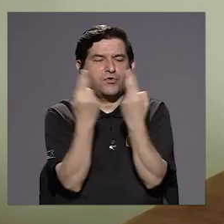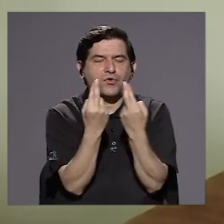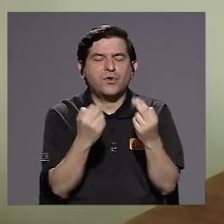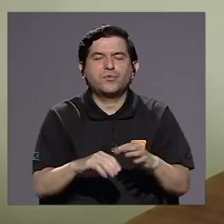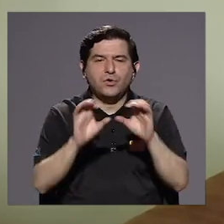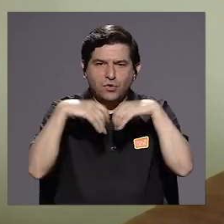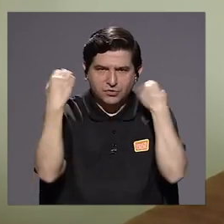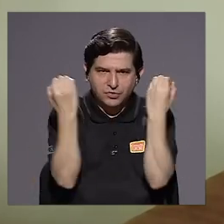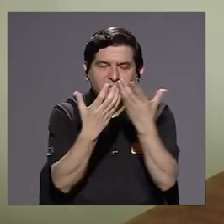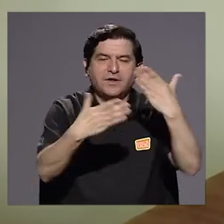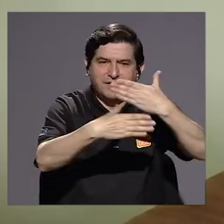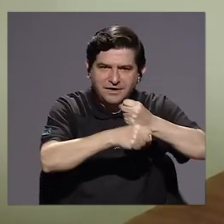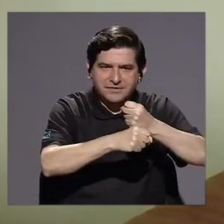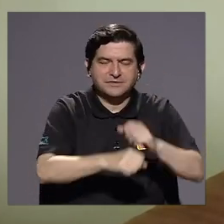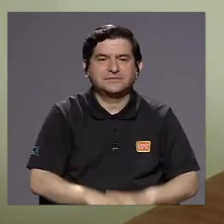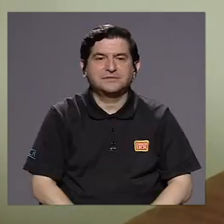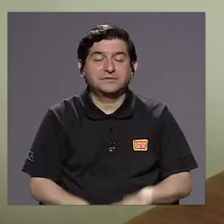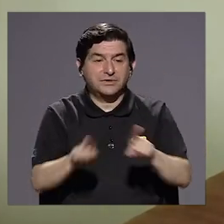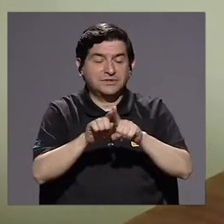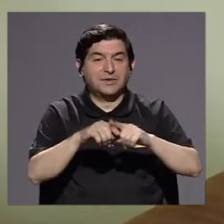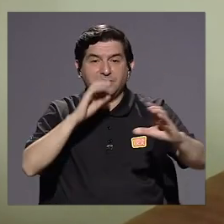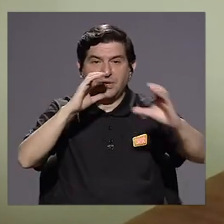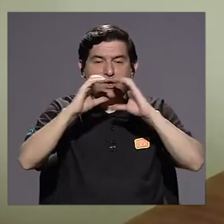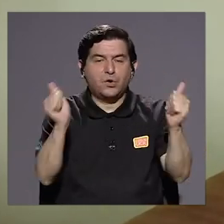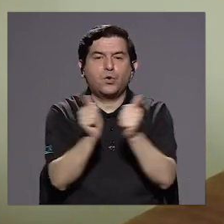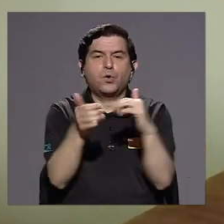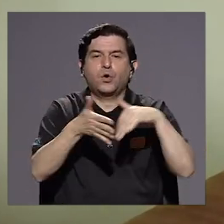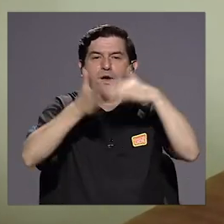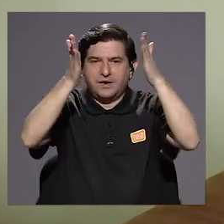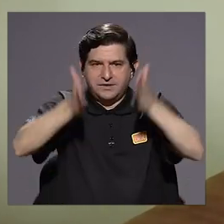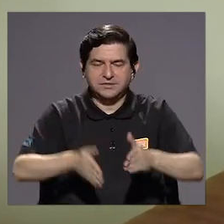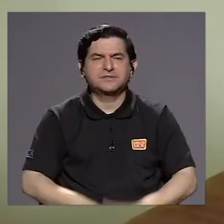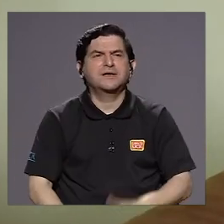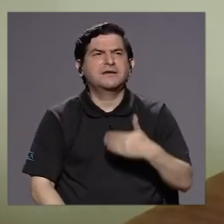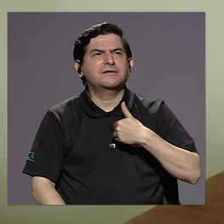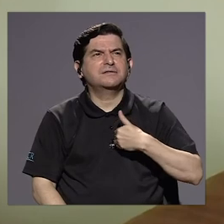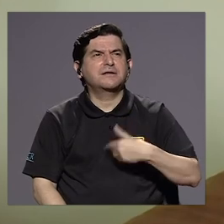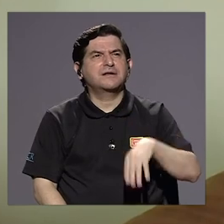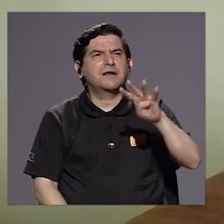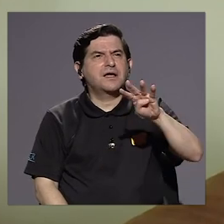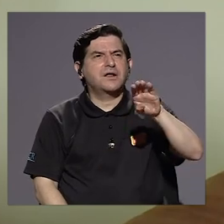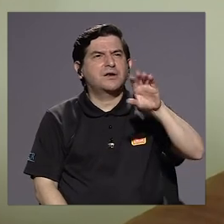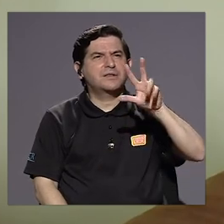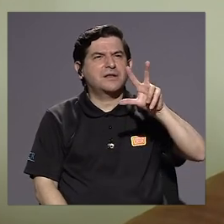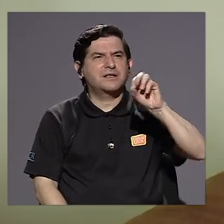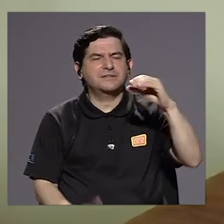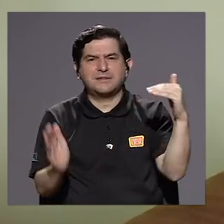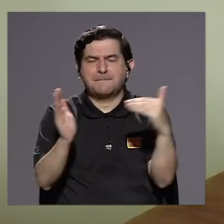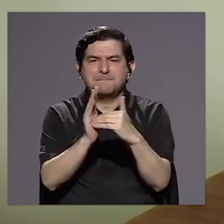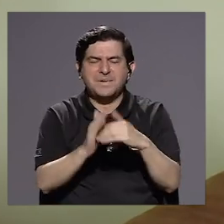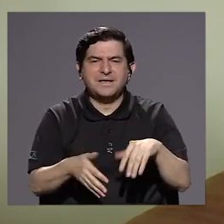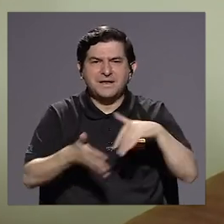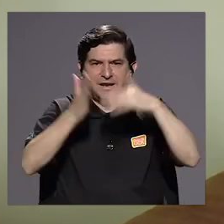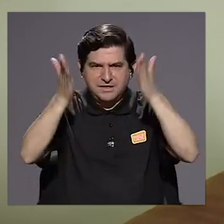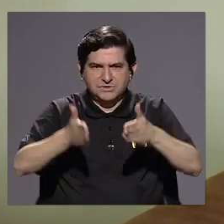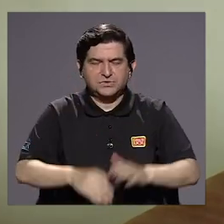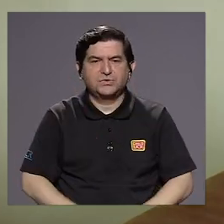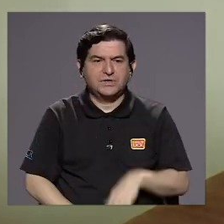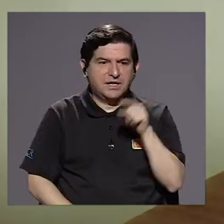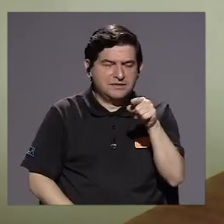y además comunicándose con los estudiantes. Tenemos alrededor de cuatrocientos treinta mil estudiantes en la plataforma.